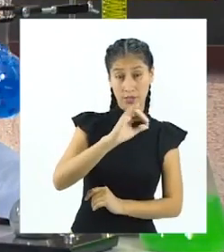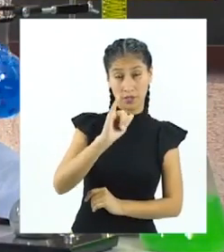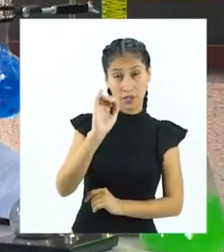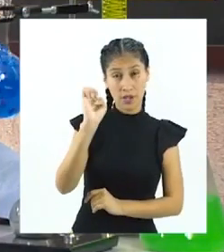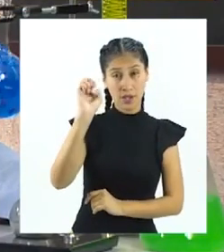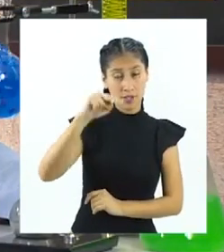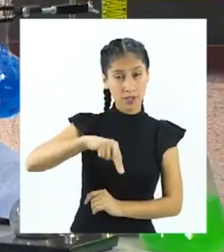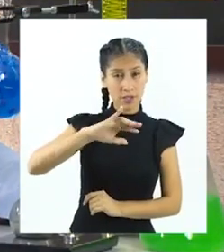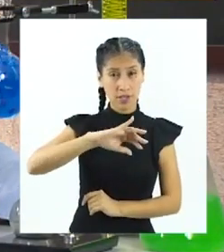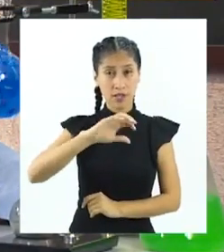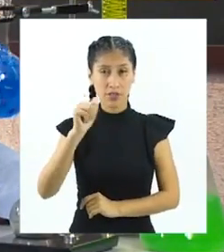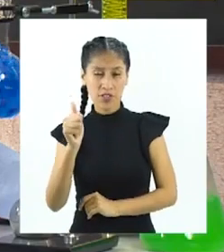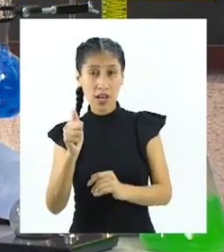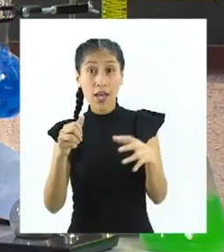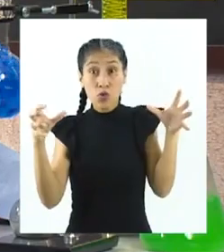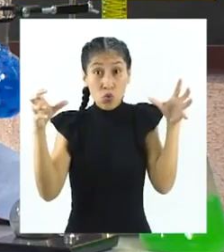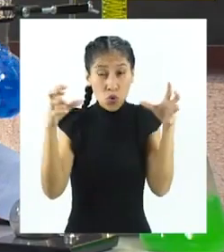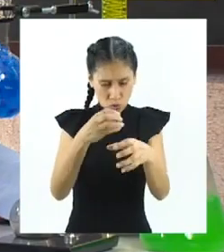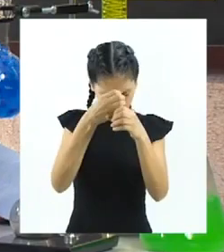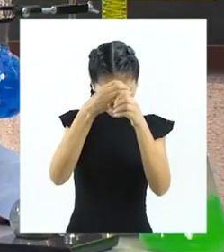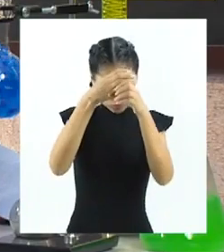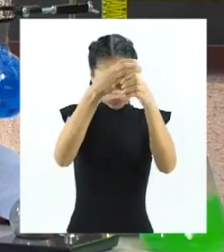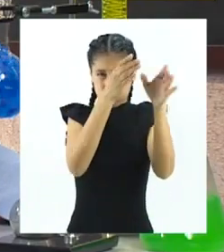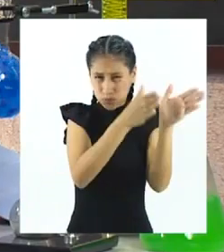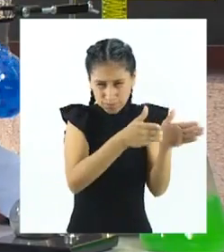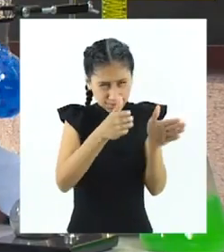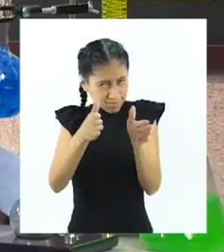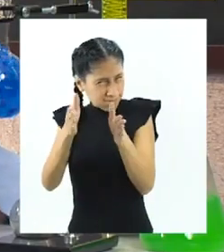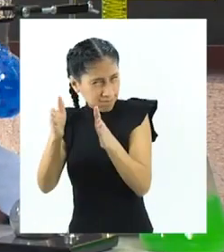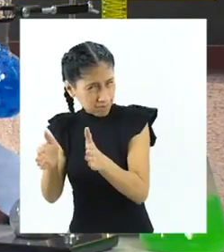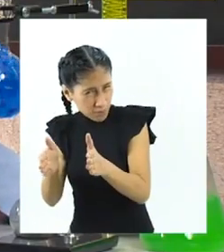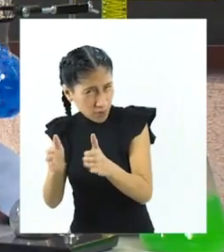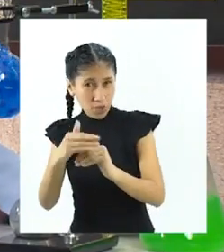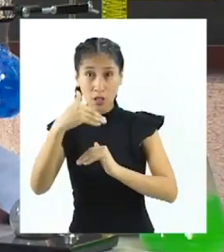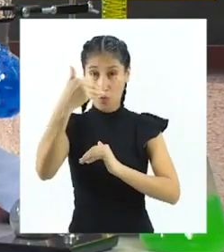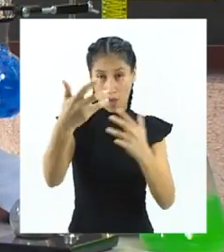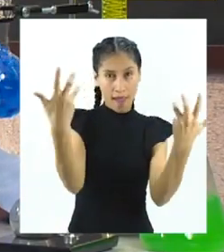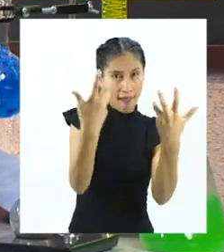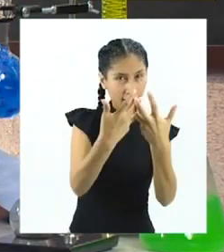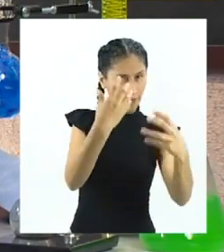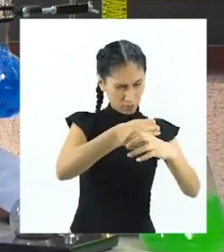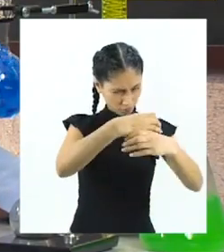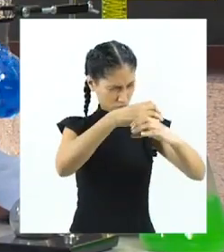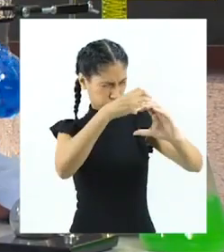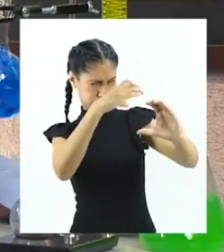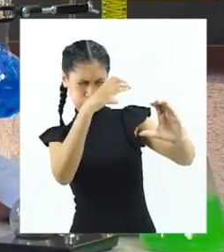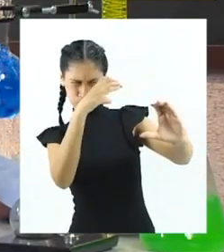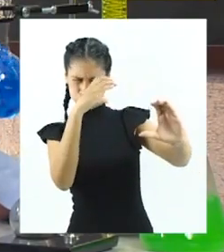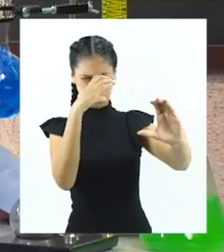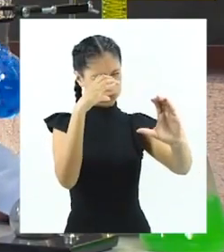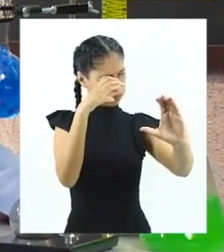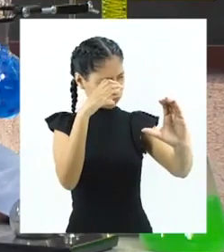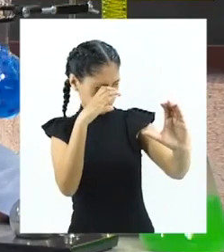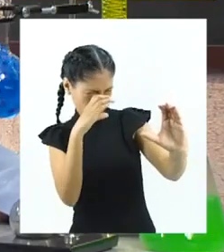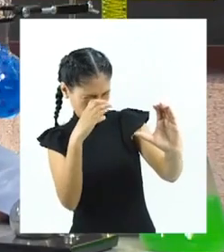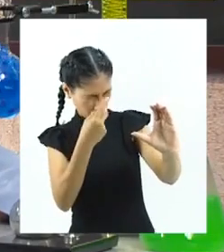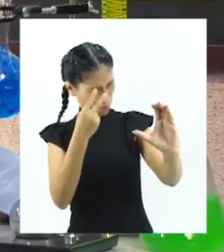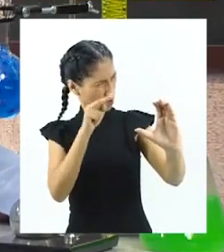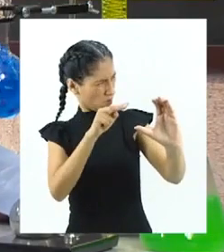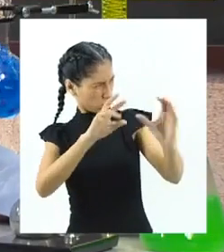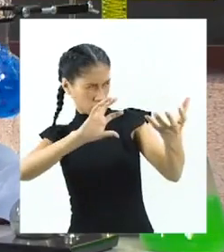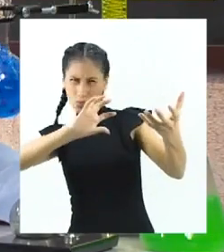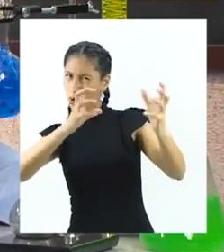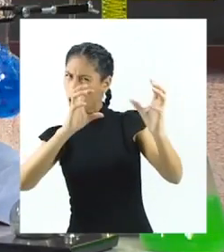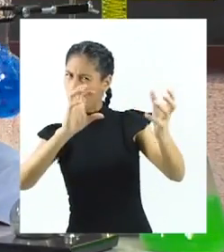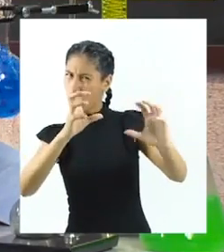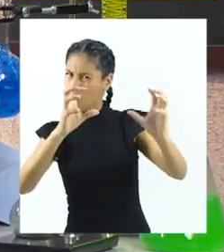conjunto de conocimientos ordenados cuyo procedimiento de investigación es el método científico, con variables susceptibles al